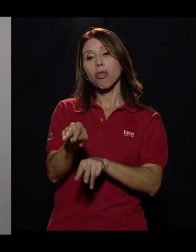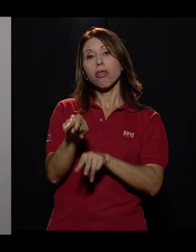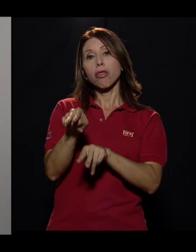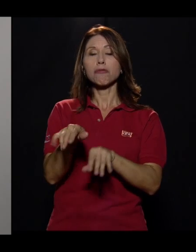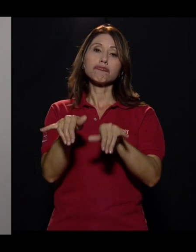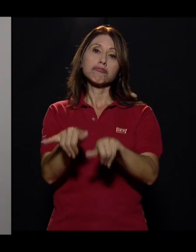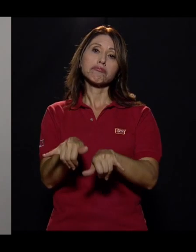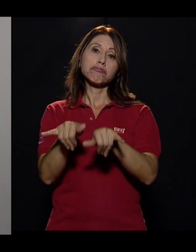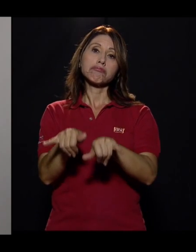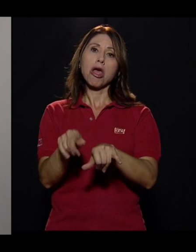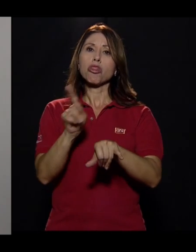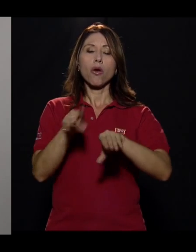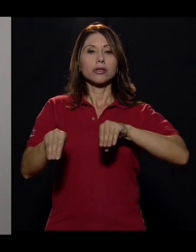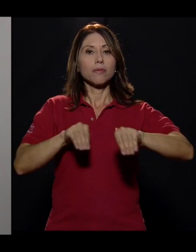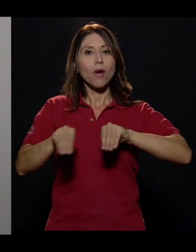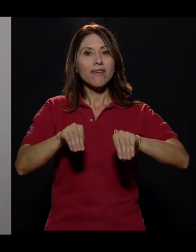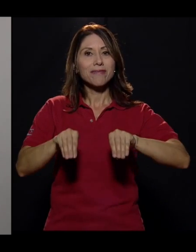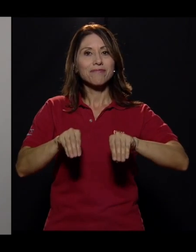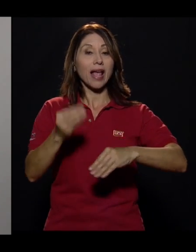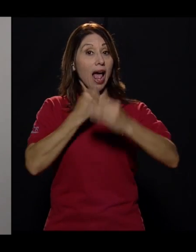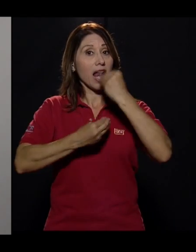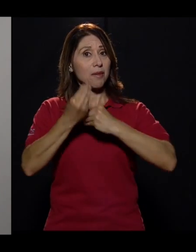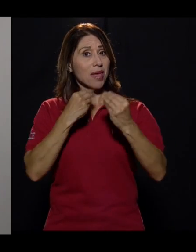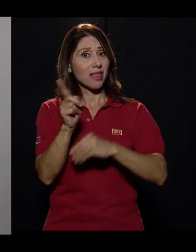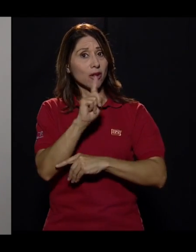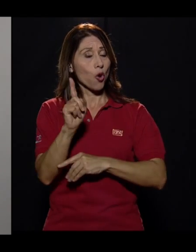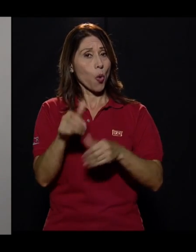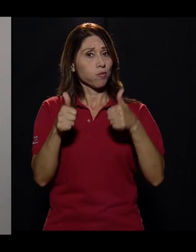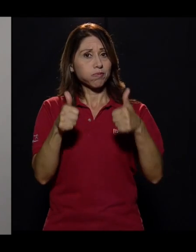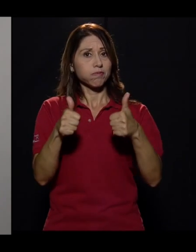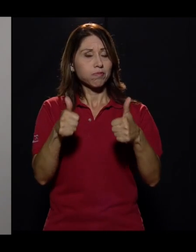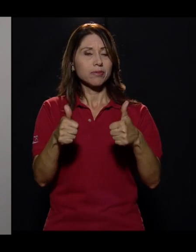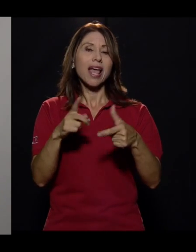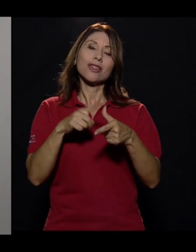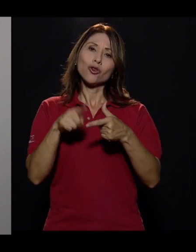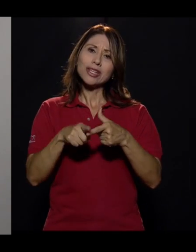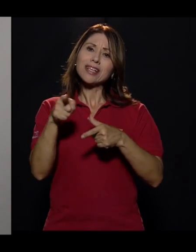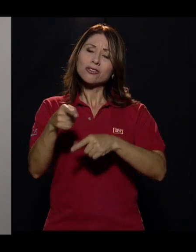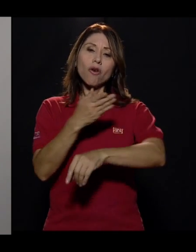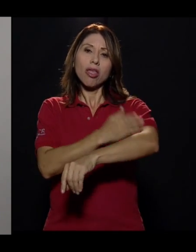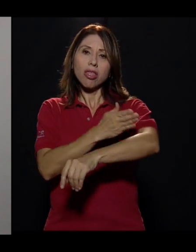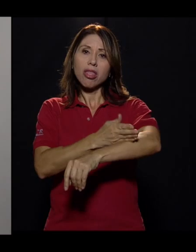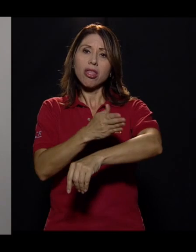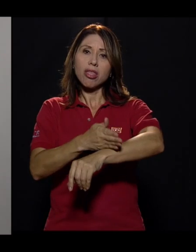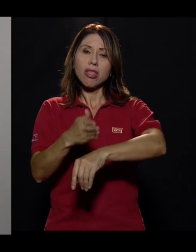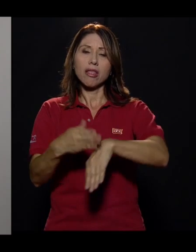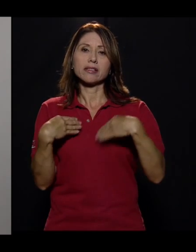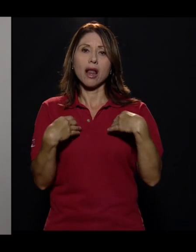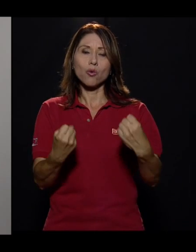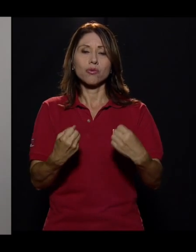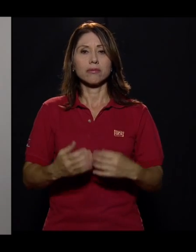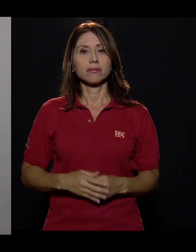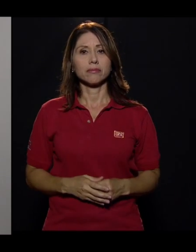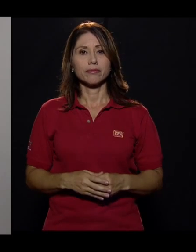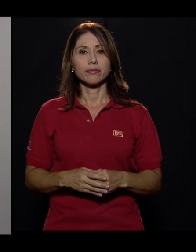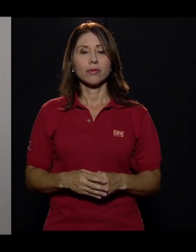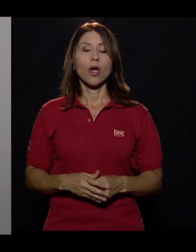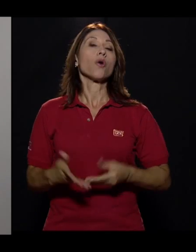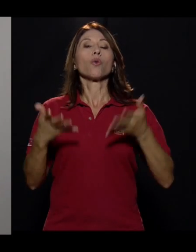Sin moverse, alimentándose, no de la mejor manera, y eso va en detrimento de su salud.